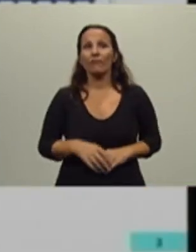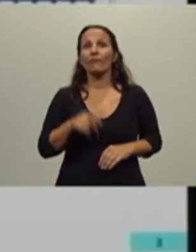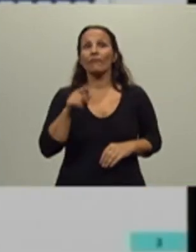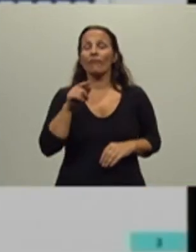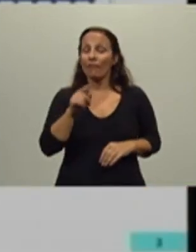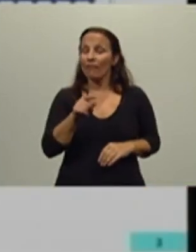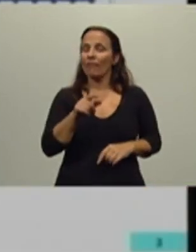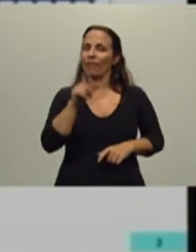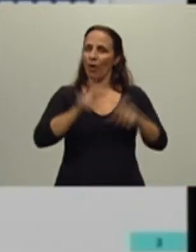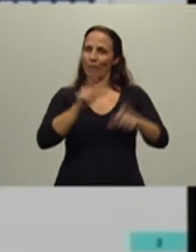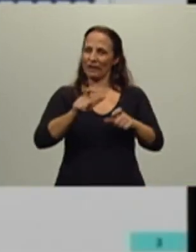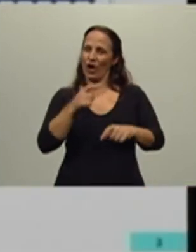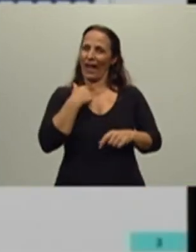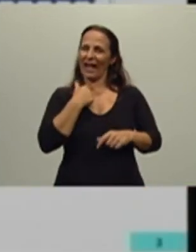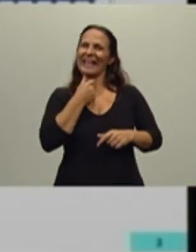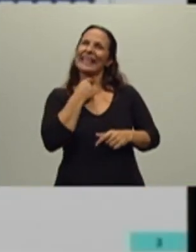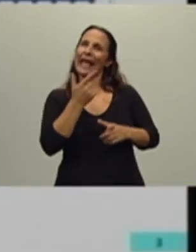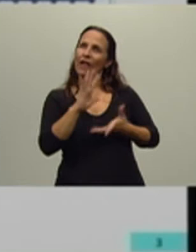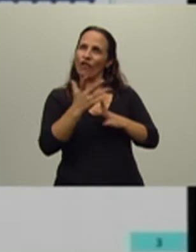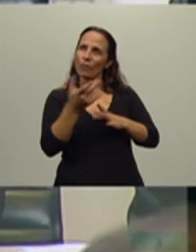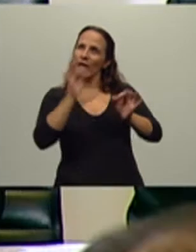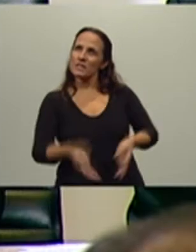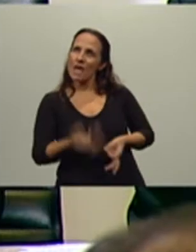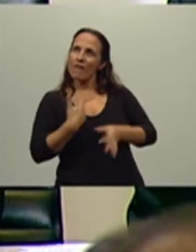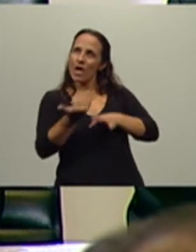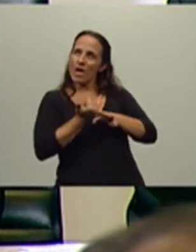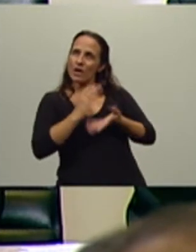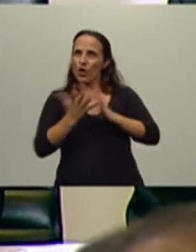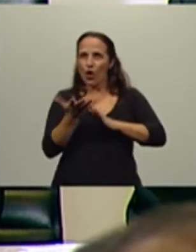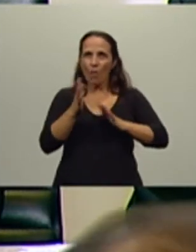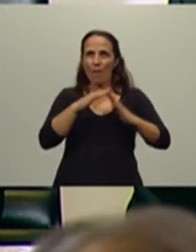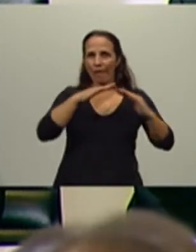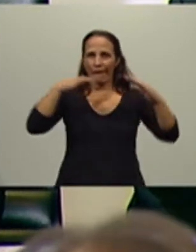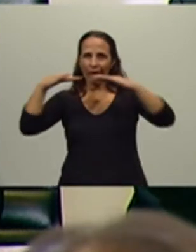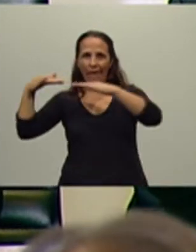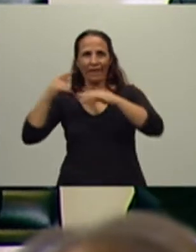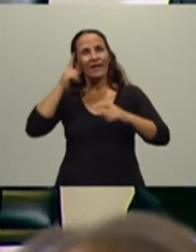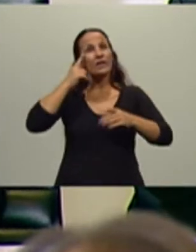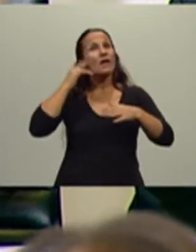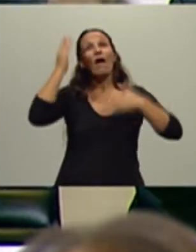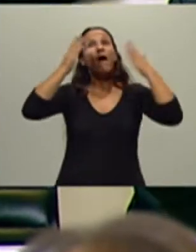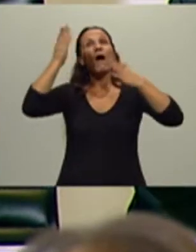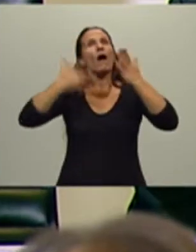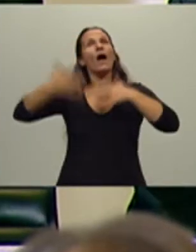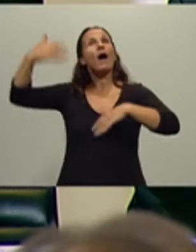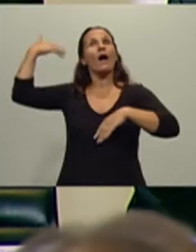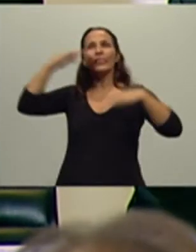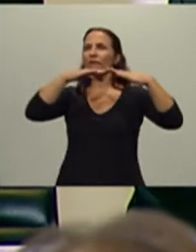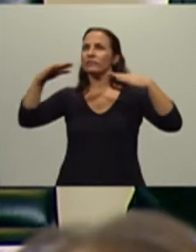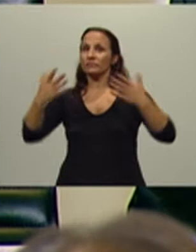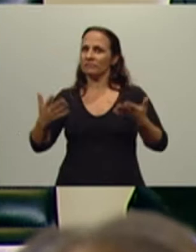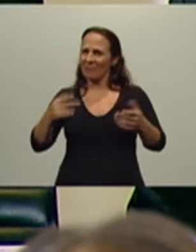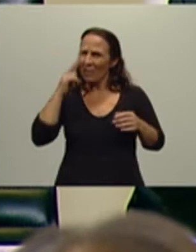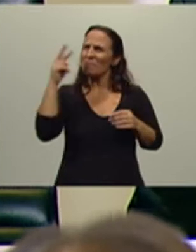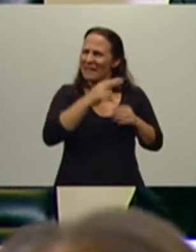los que exigen previsibilidad a nuestro gobierno y añoran épocas pasadas. Miren lo que eran